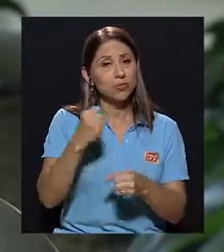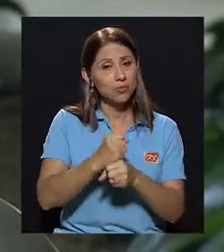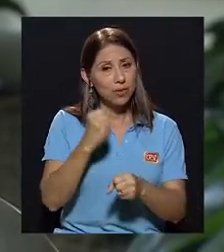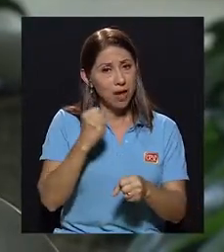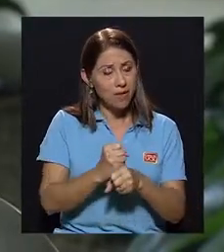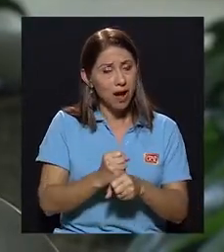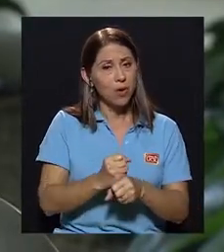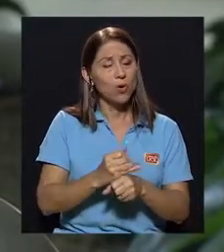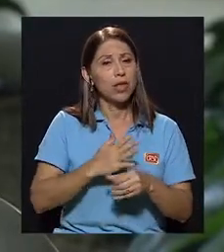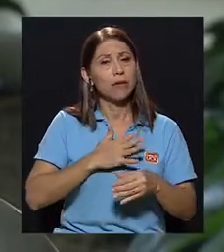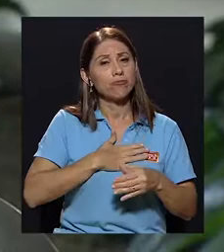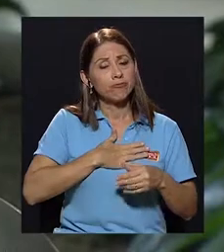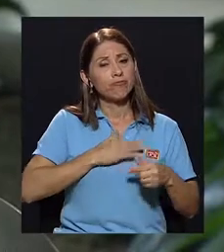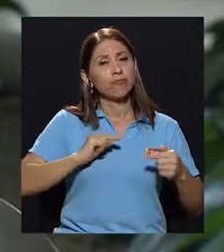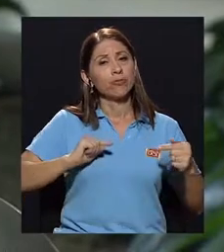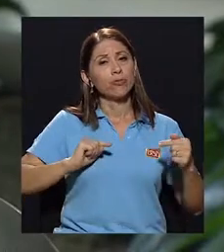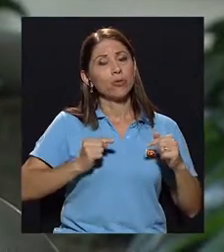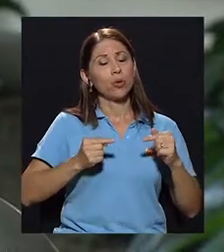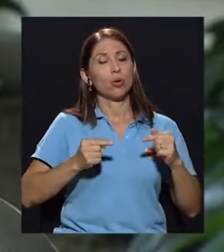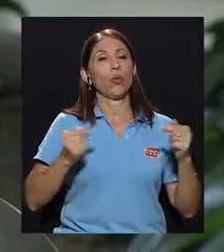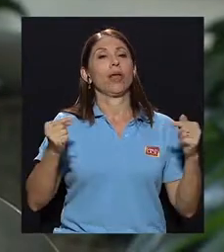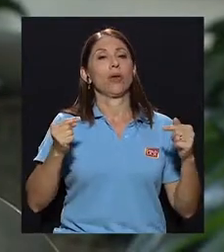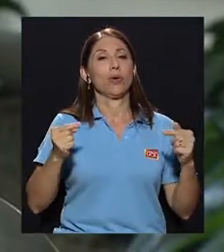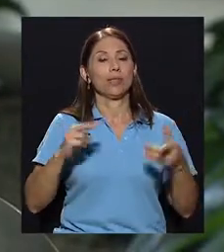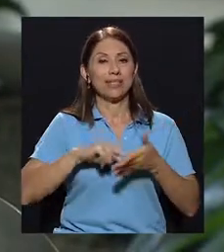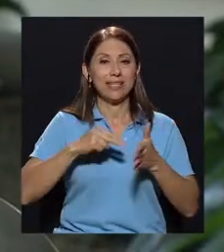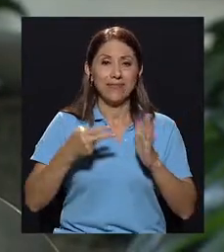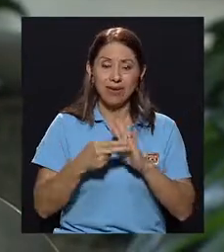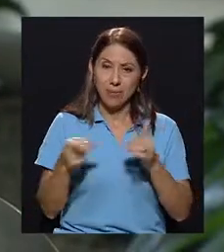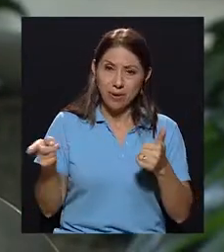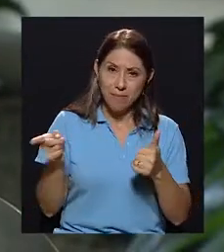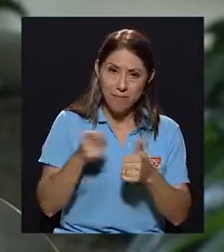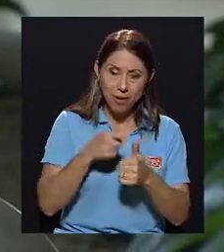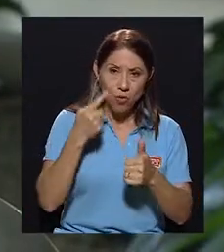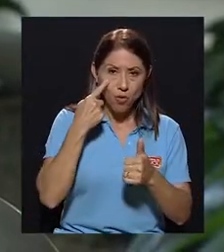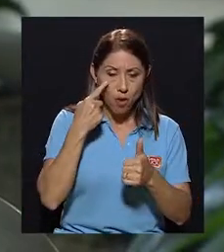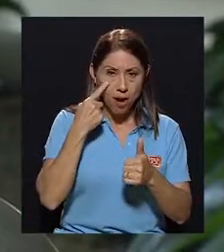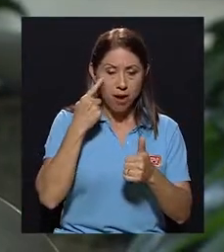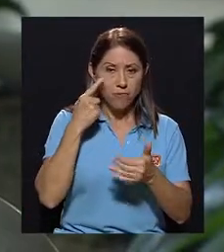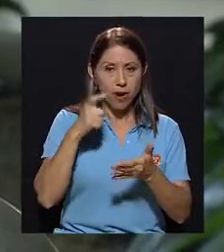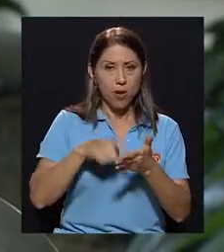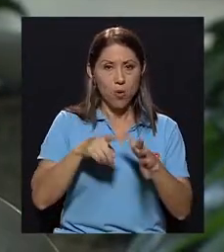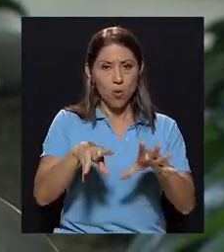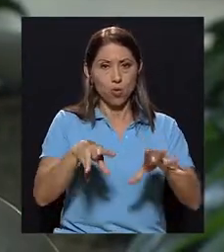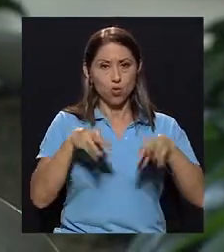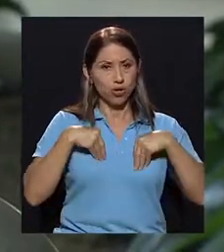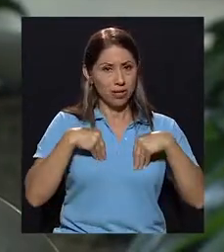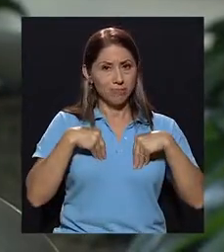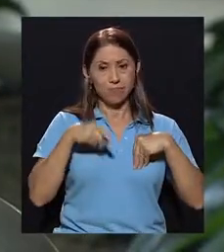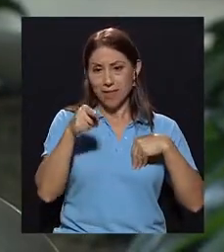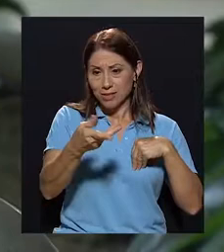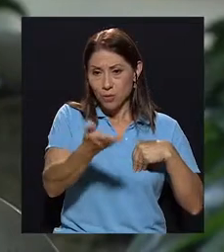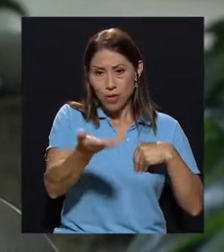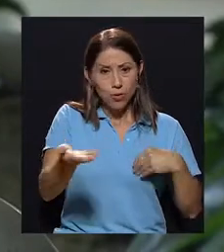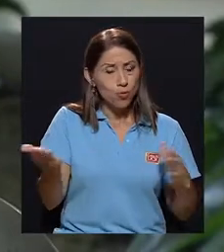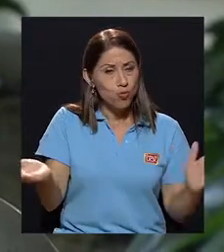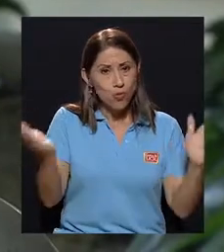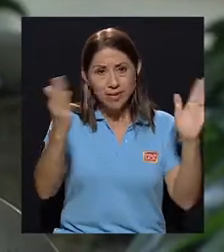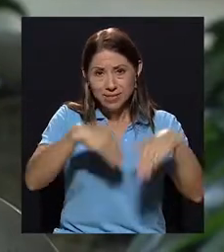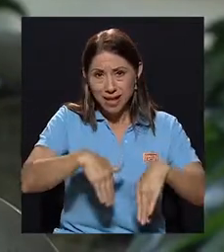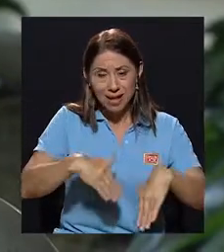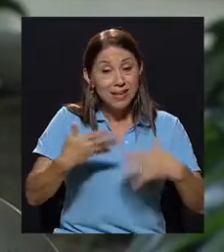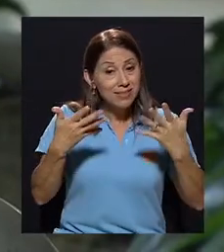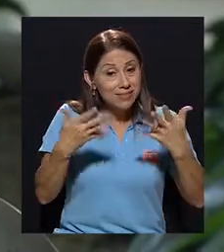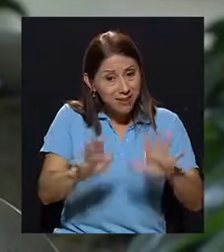trabajo de duelo empieza por un acto inicial de reconocer que el objeto no está, que efectivamente se ha